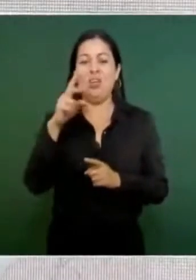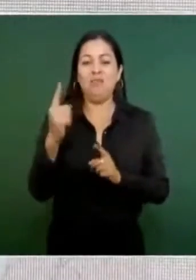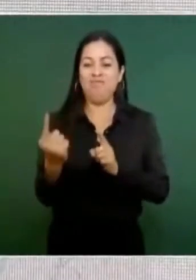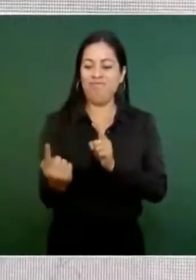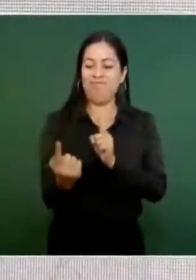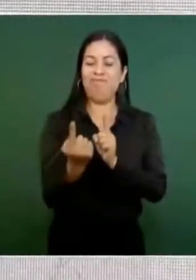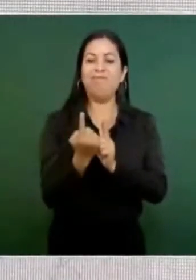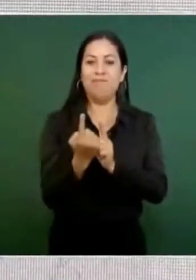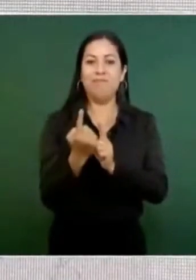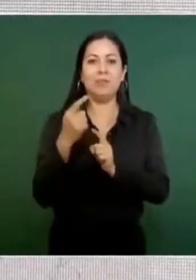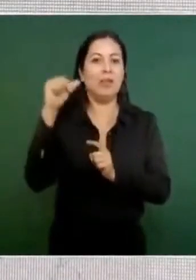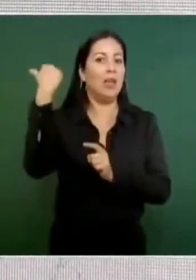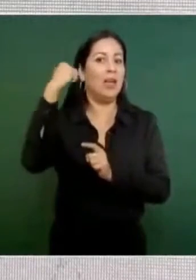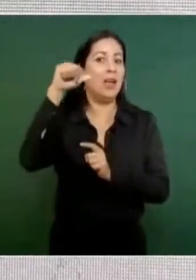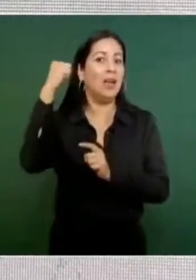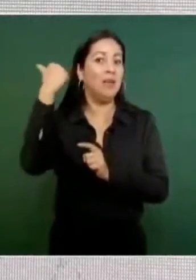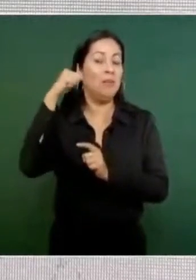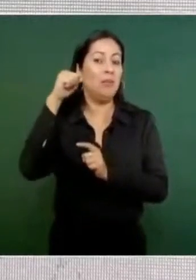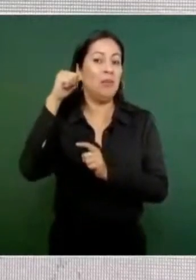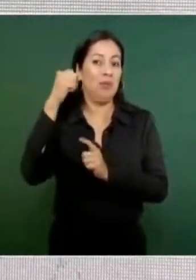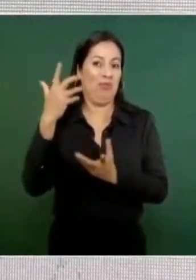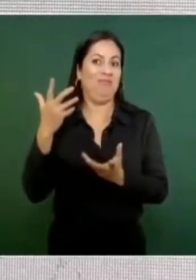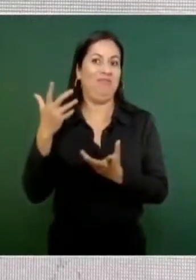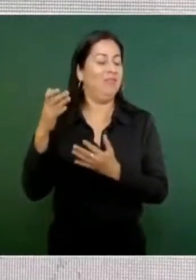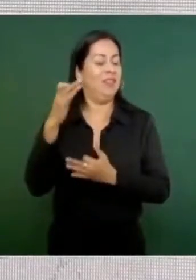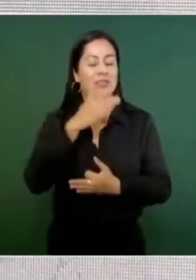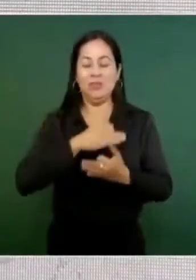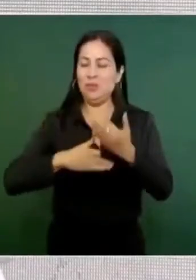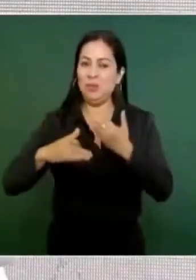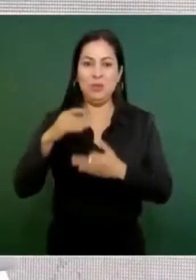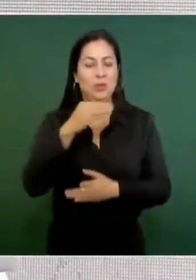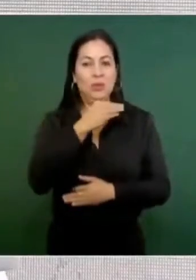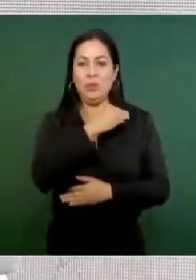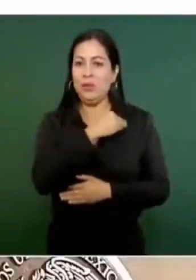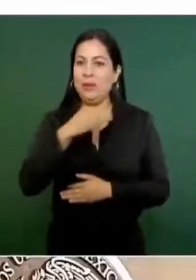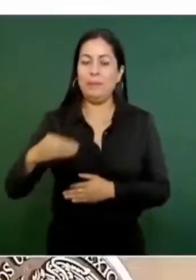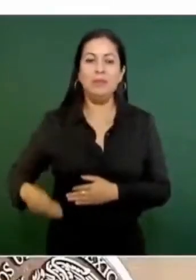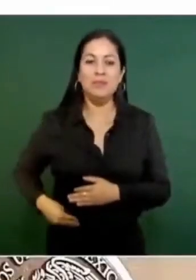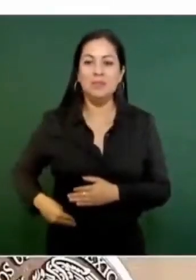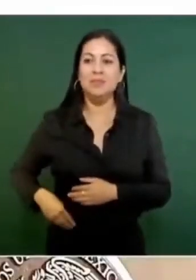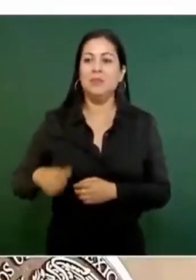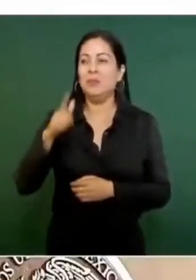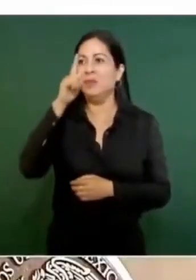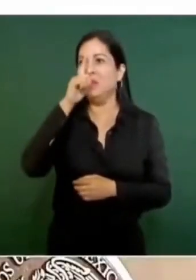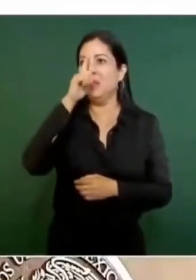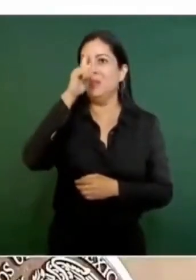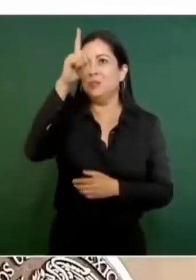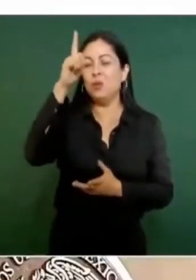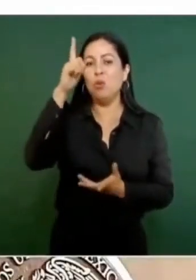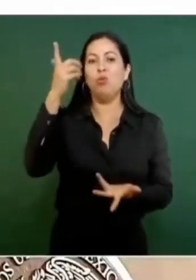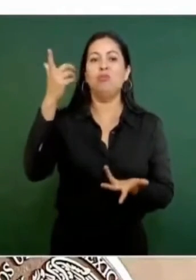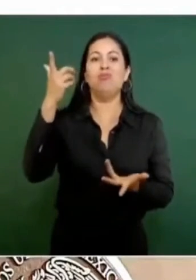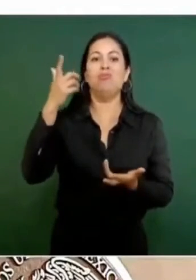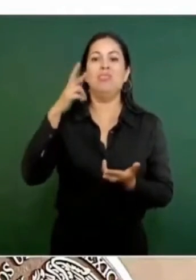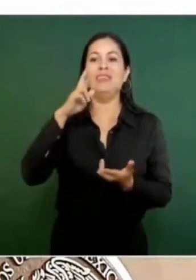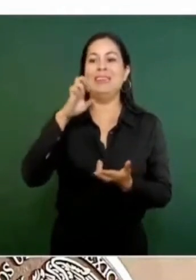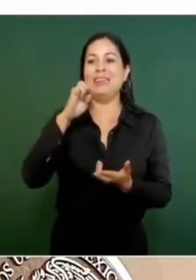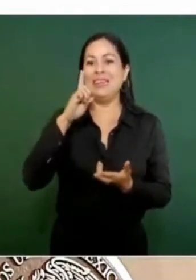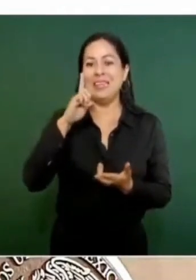el corazón de todo el municipio, postes, redes